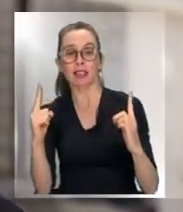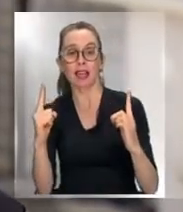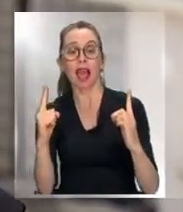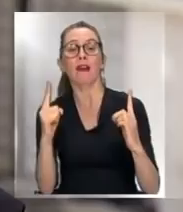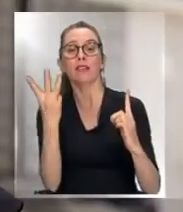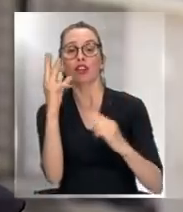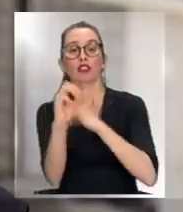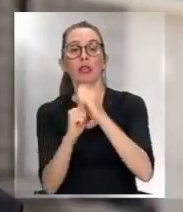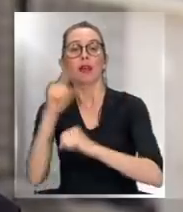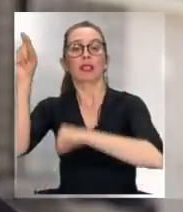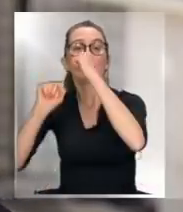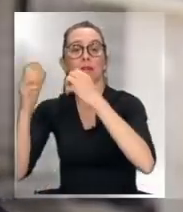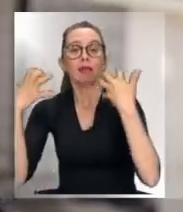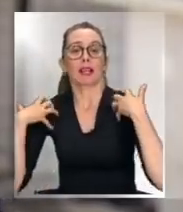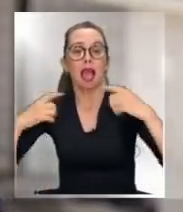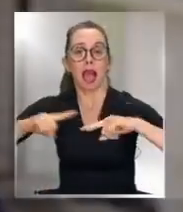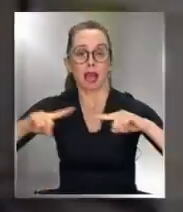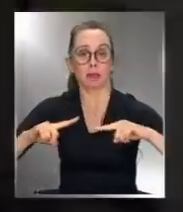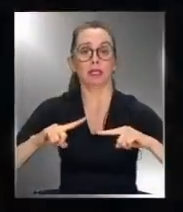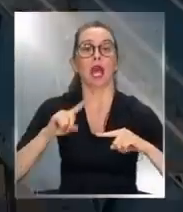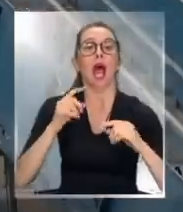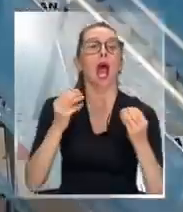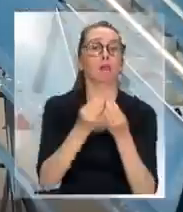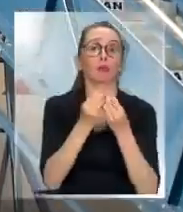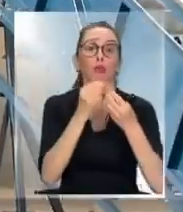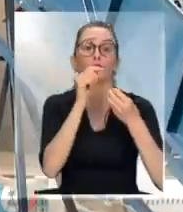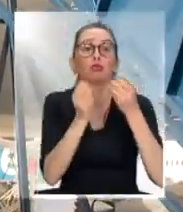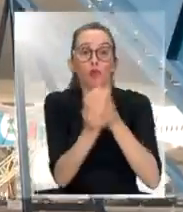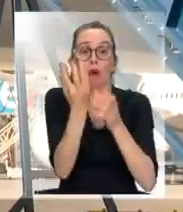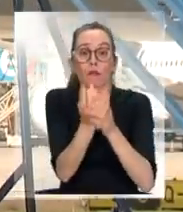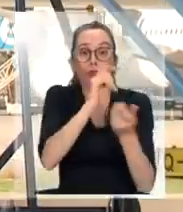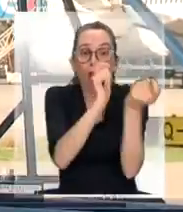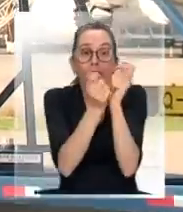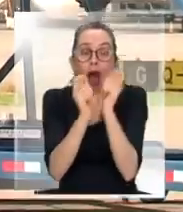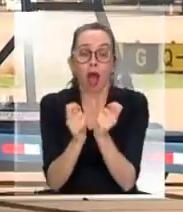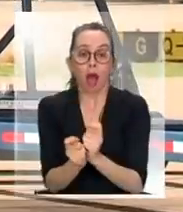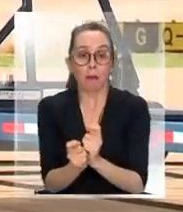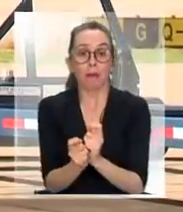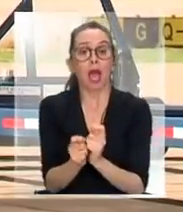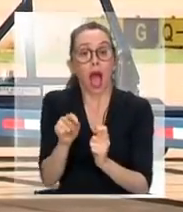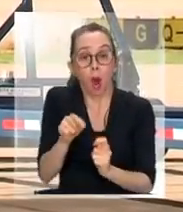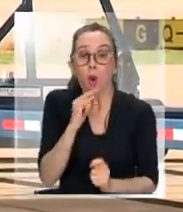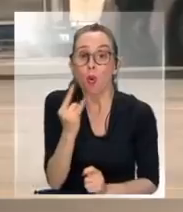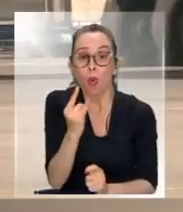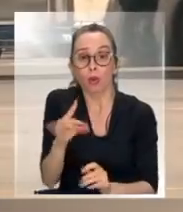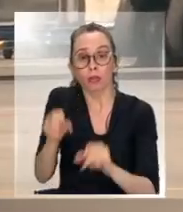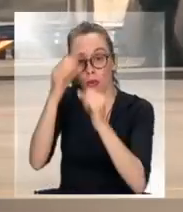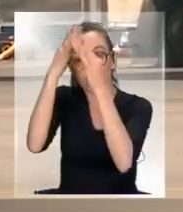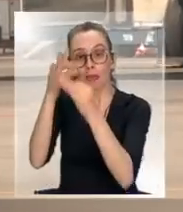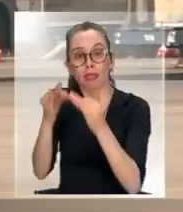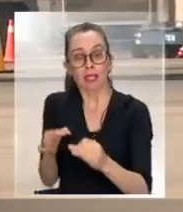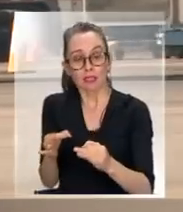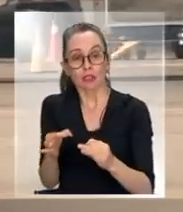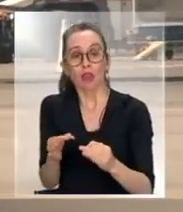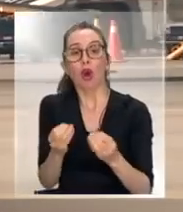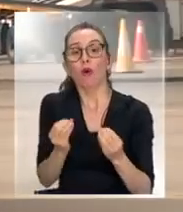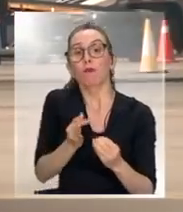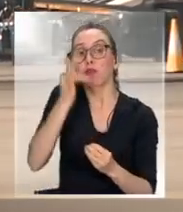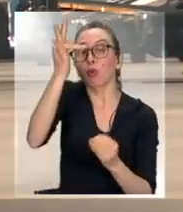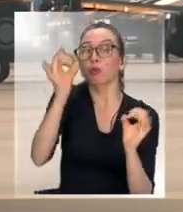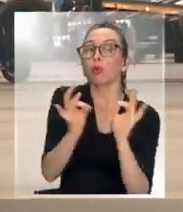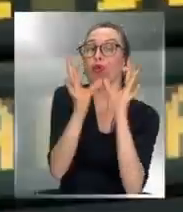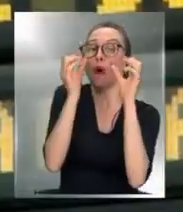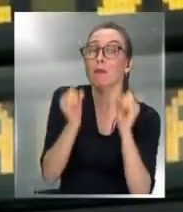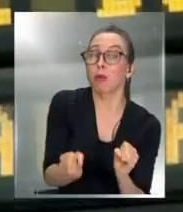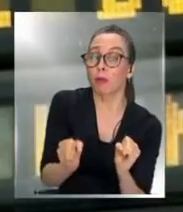porque hay tendencias que cambian mucho. Por eso urge tomar hoy las medidas necesarias respecto de las posibles consecuencias que